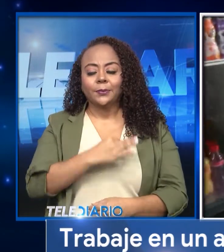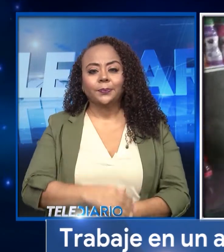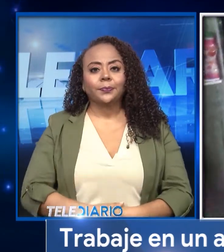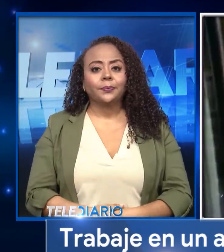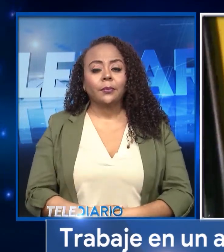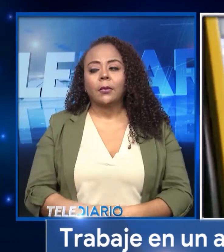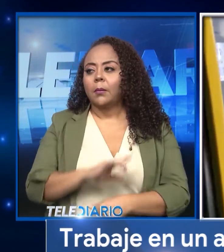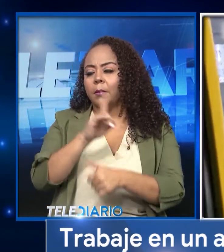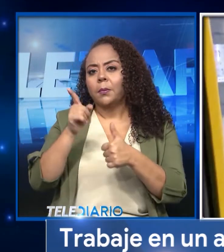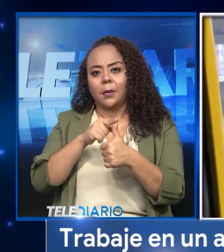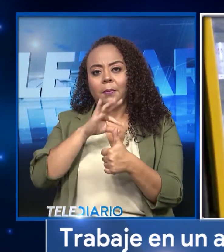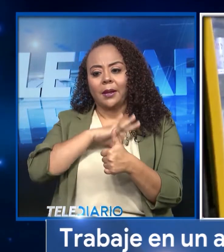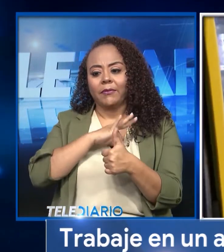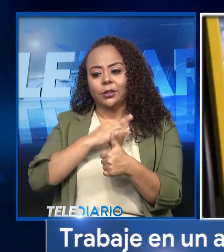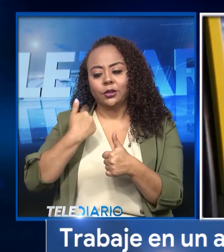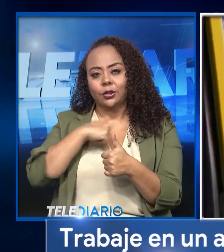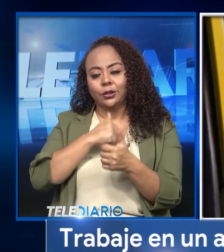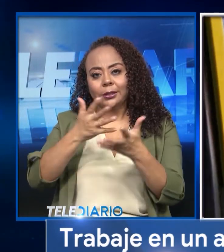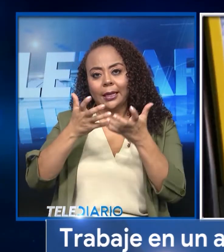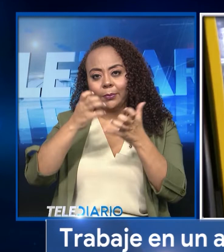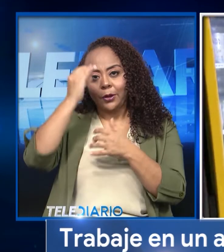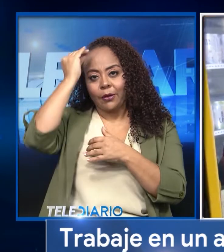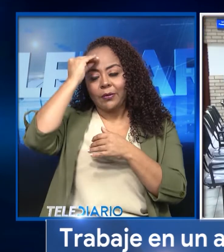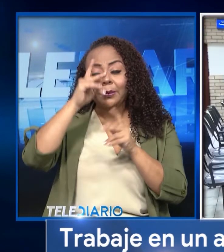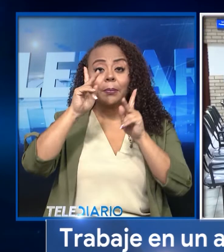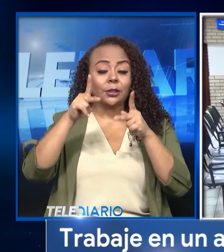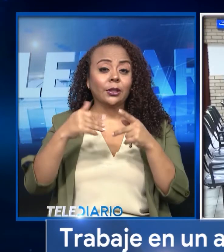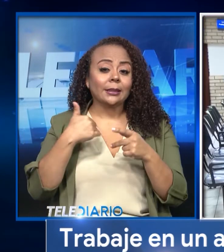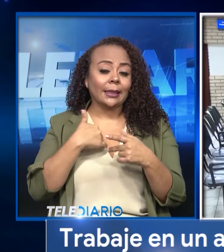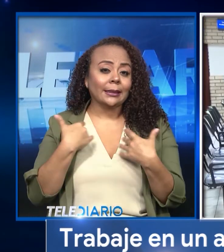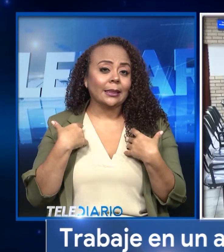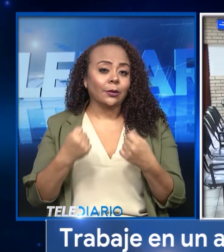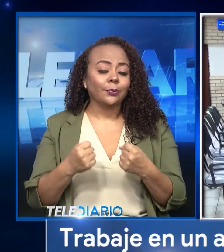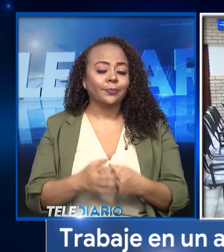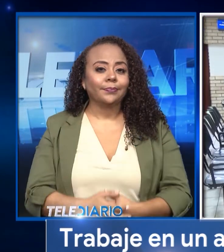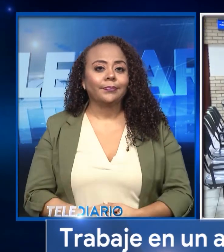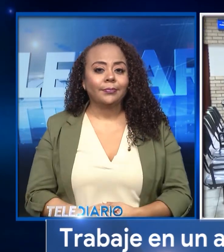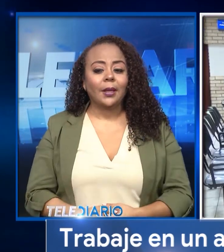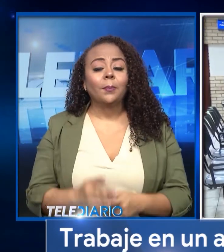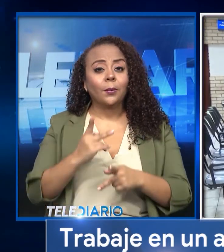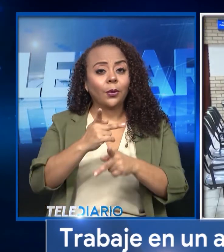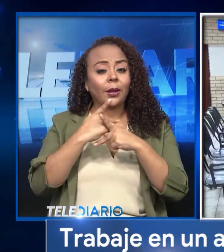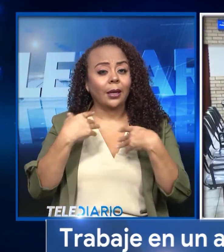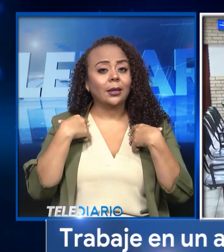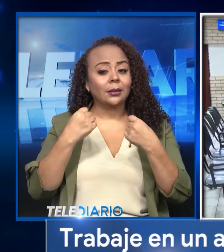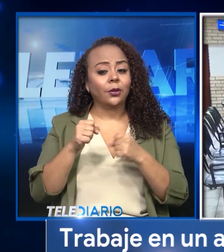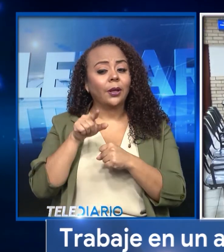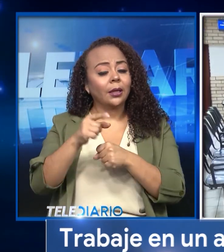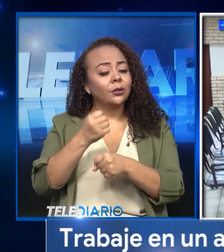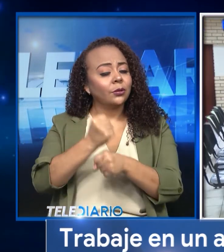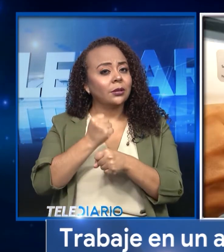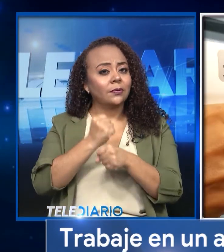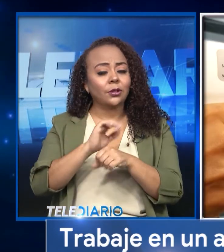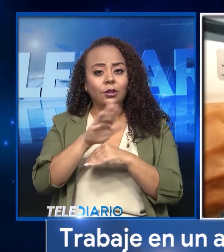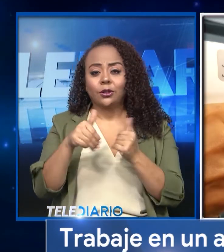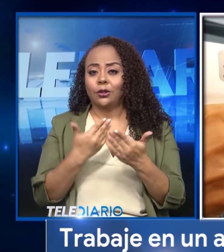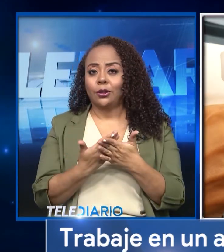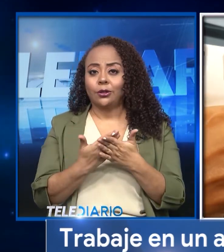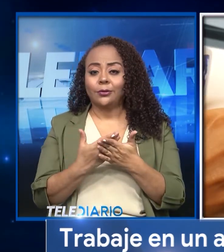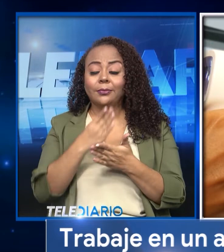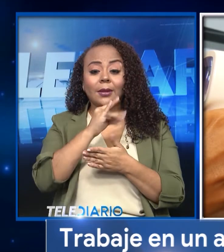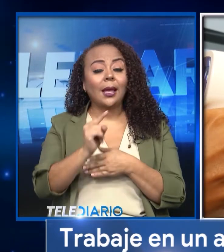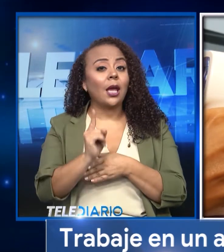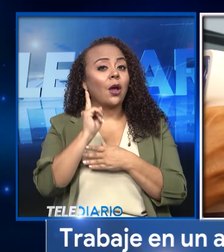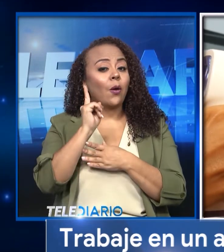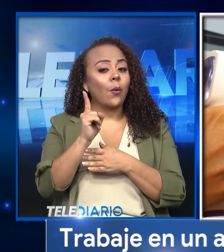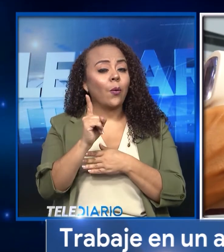el primer beneficio que quisiéramos es obviamente que las personas estén saludables. Proteger la salud es una tarea de todos. Y uno de